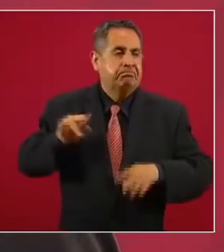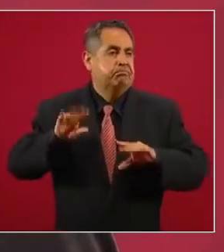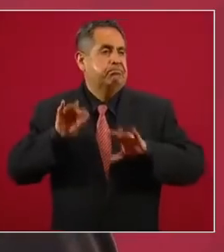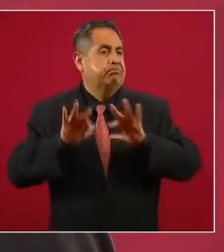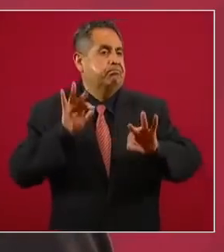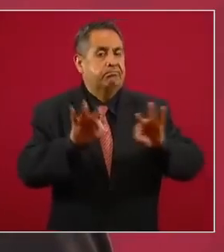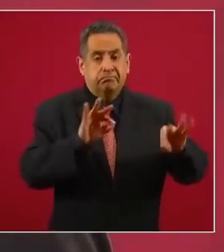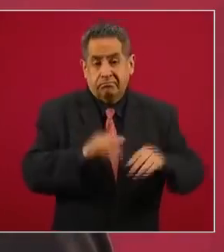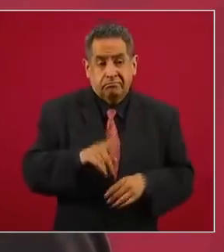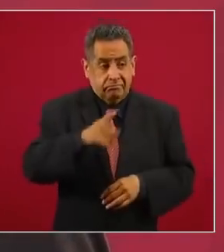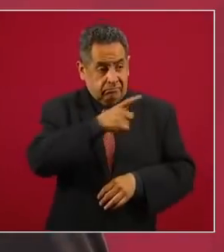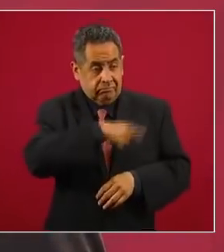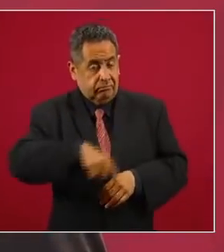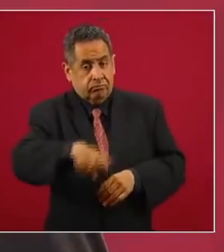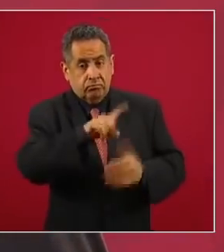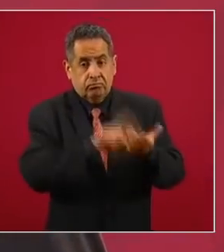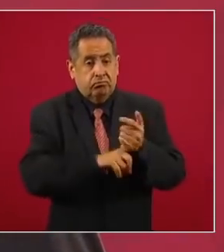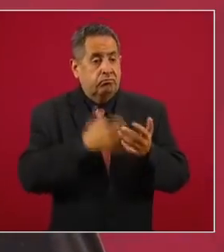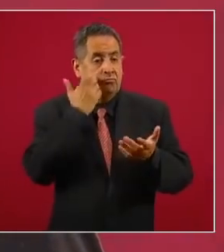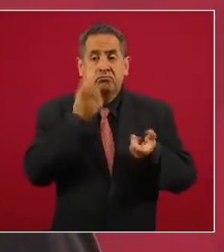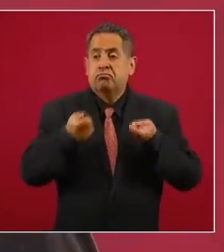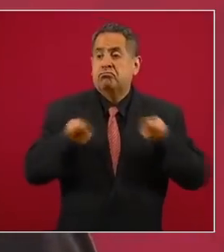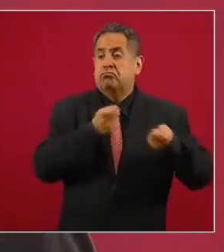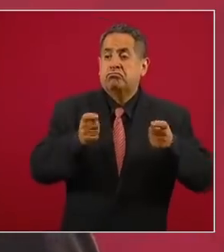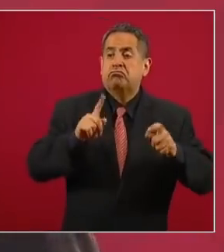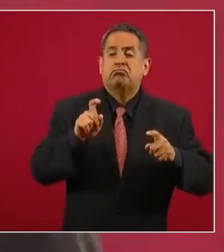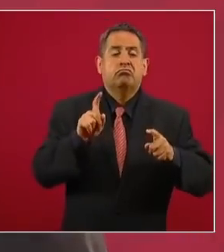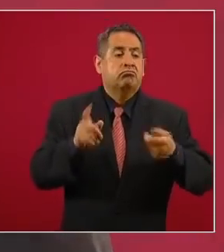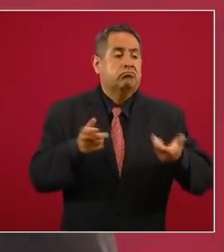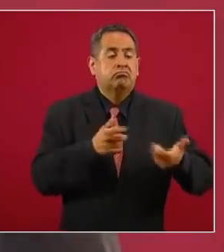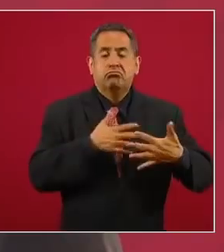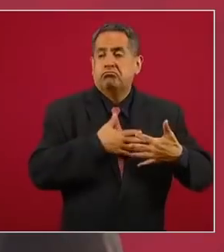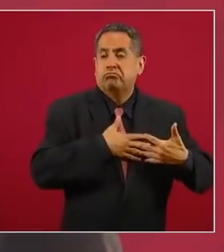en todo el control y el manejo del agua.